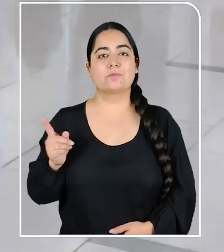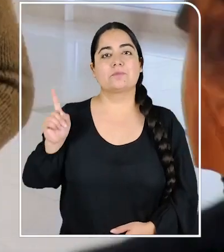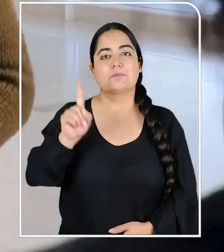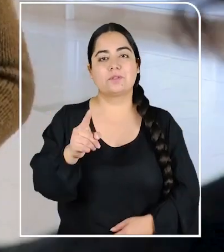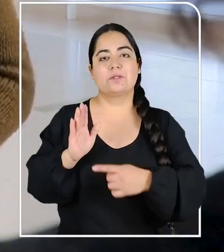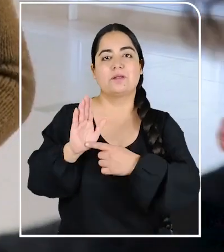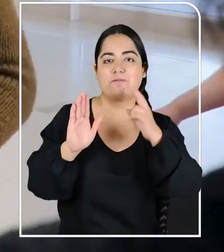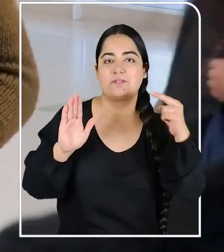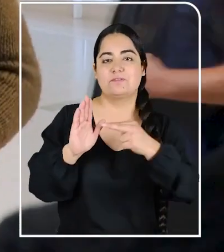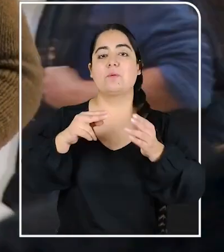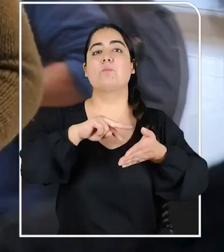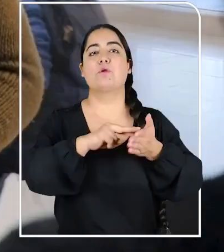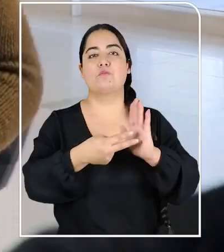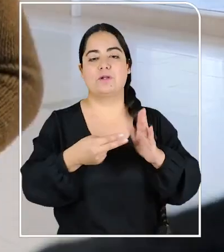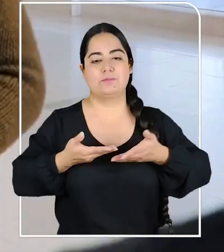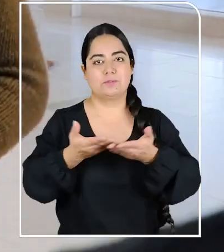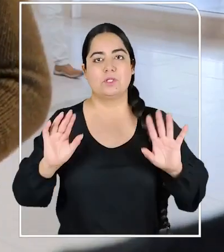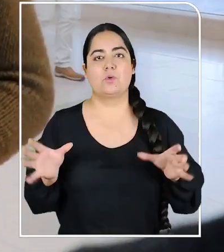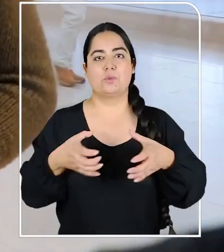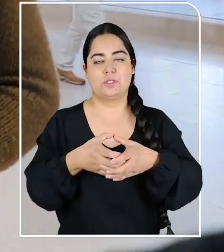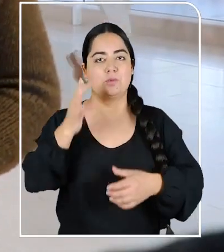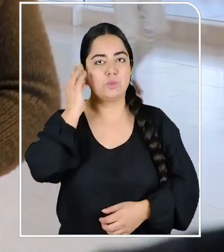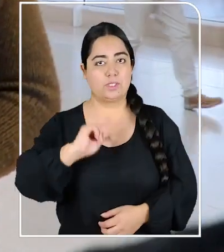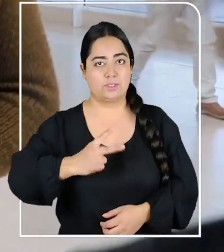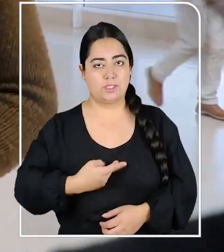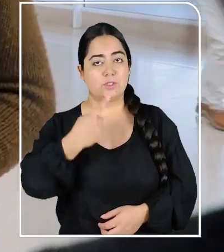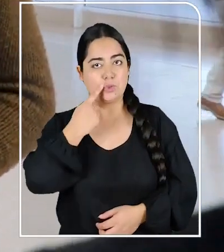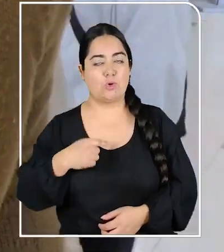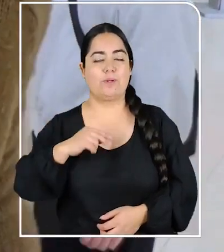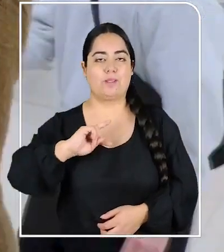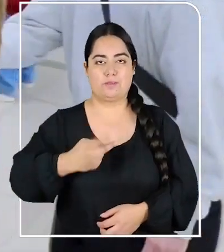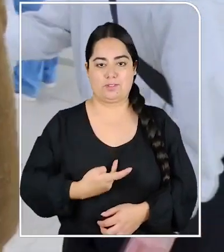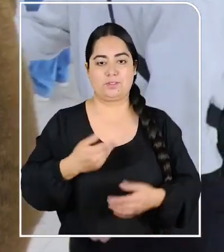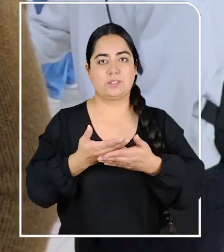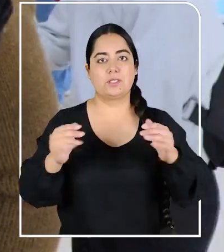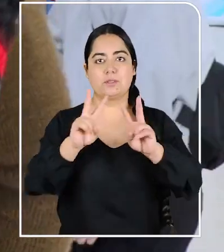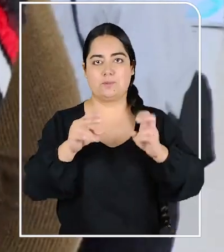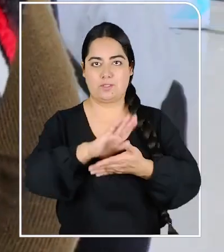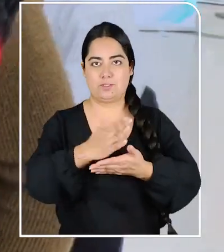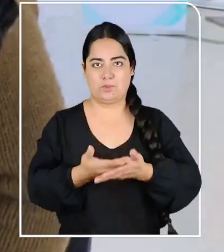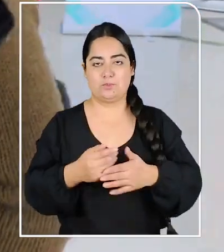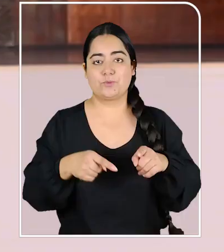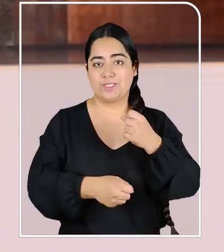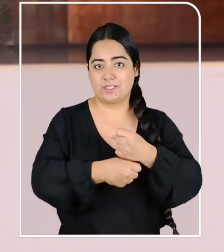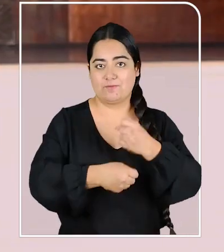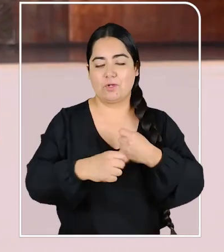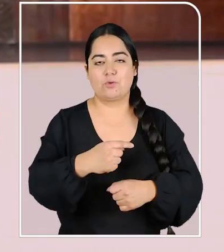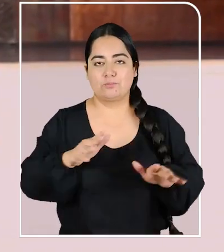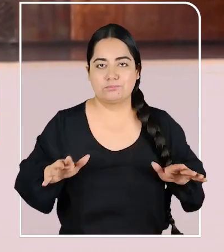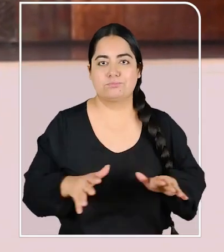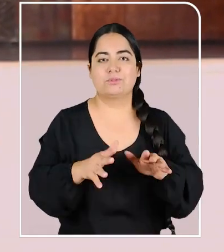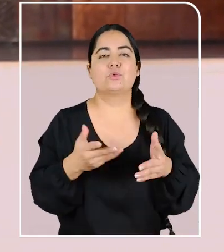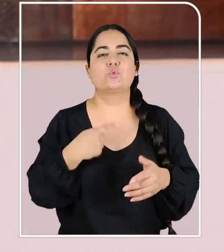Yo estoy acá para visibilizar las problemáticas que tiene la población de mujeres trans y de hombres trans dentro del ámbito de la salud. Con este